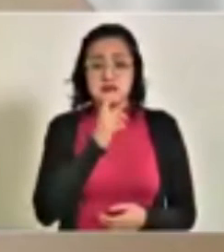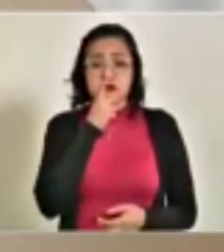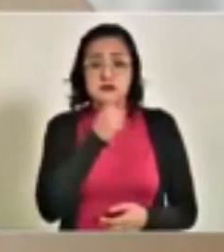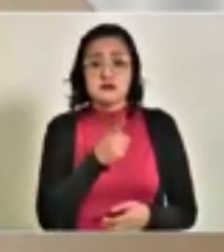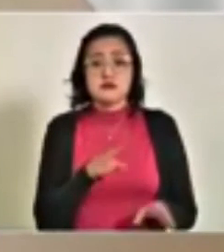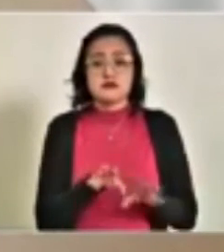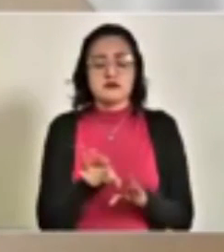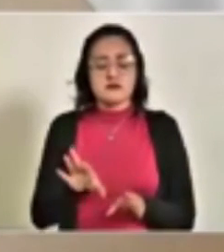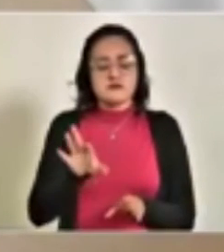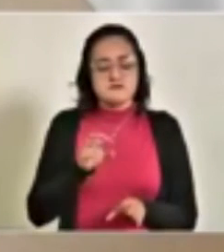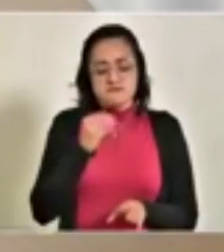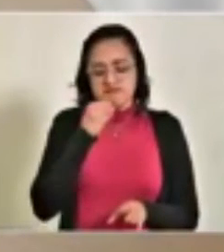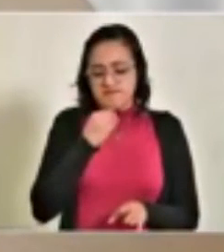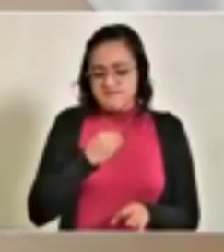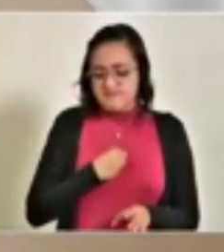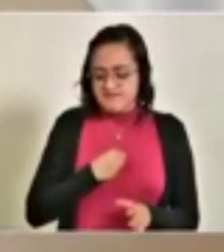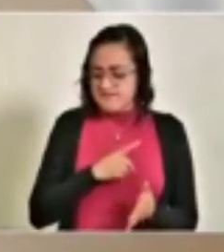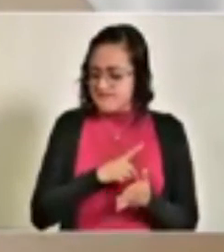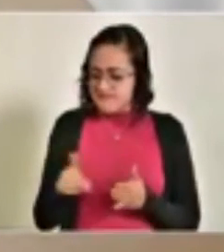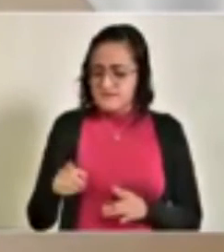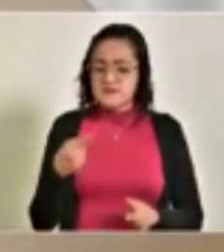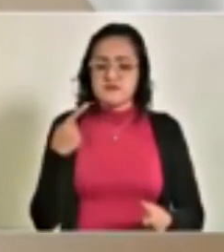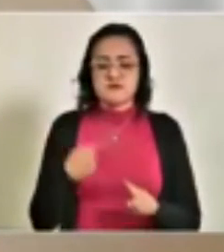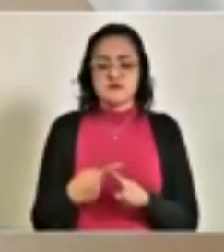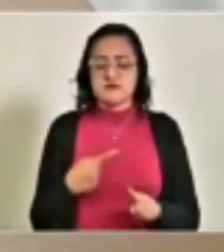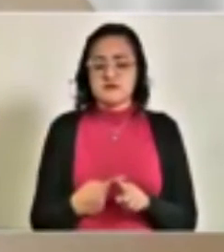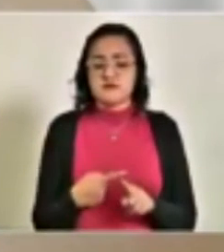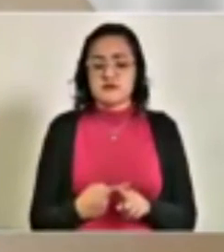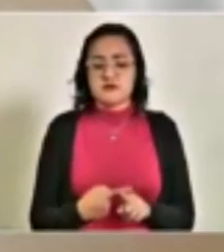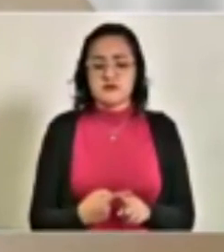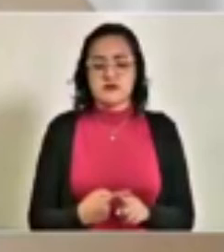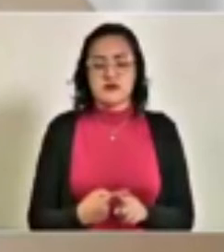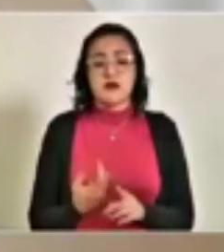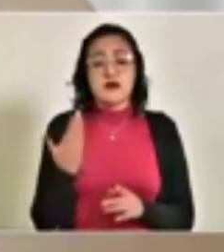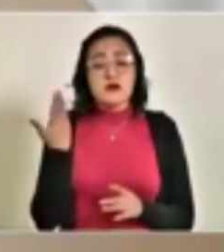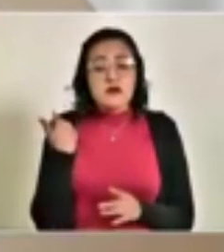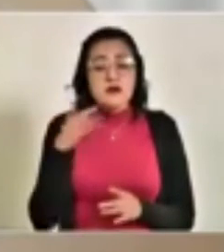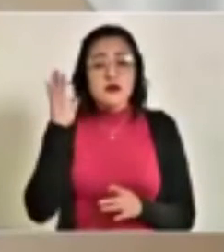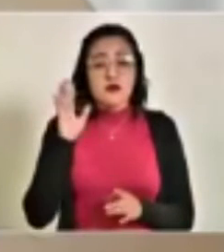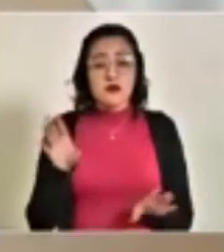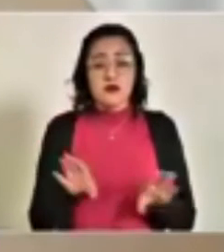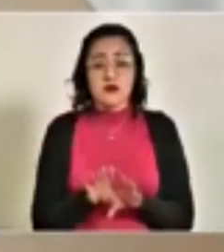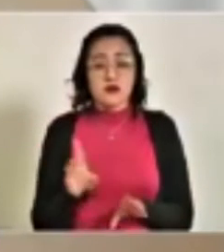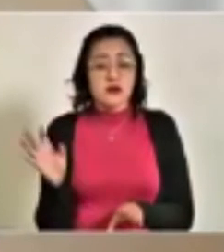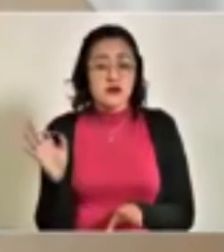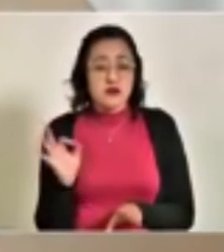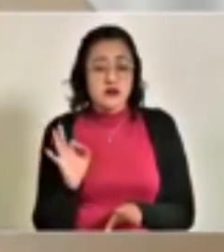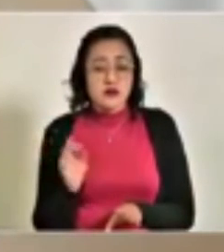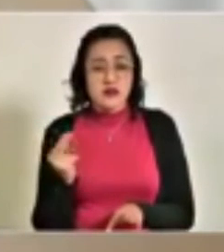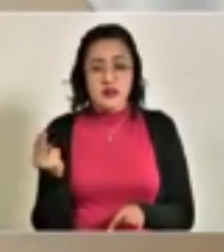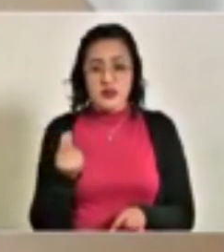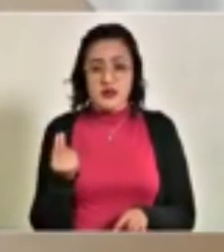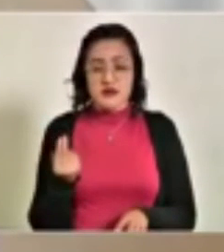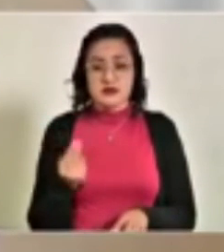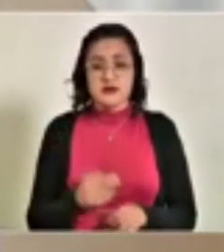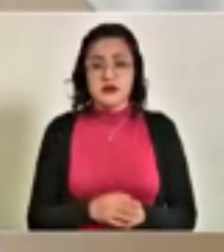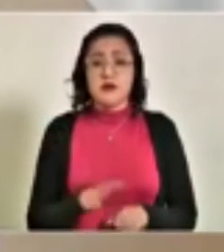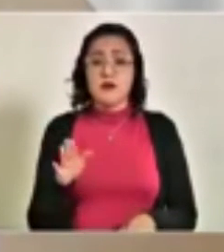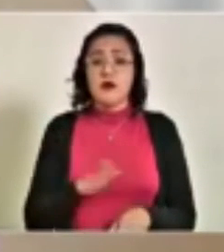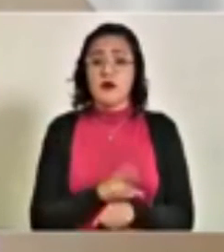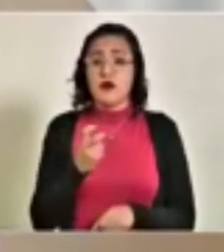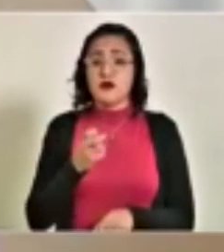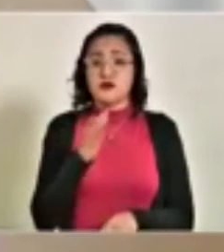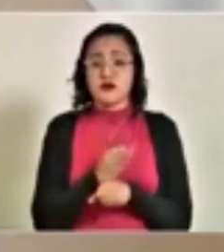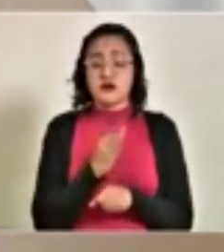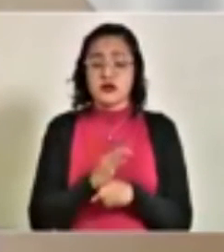tomado decisiones que han sido las que en un momento fueron necesarias y por eso hemos